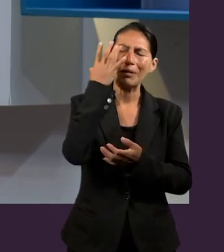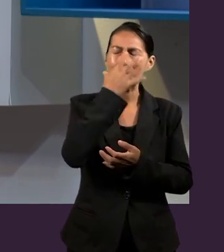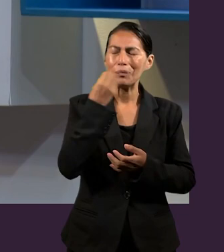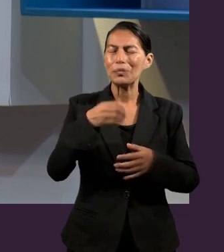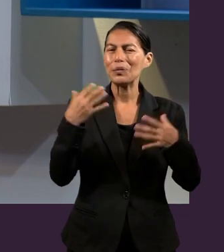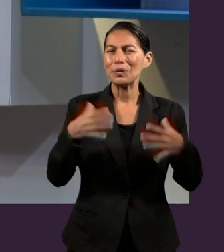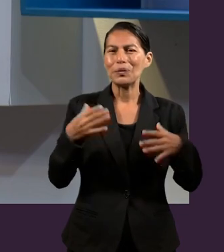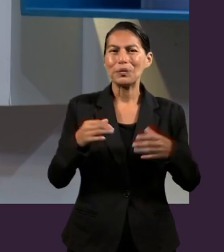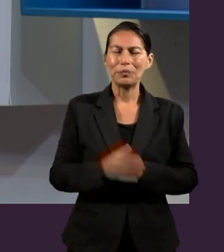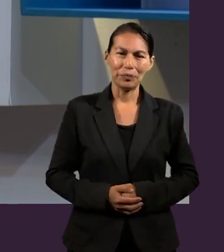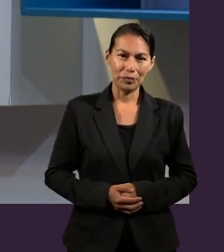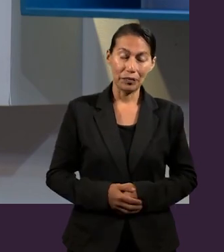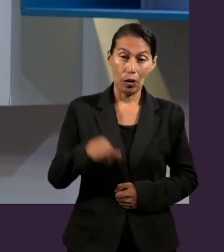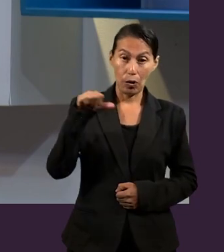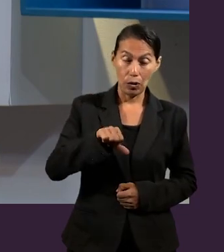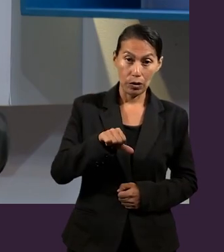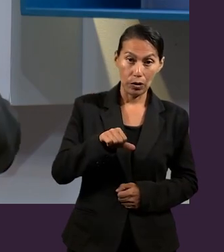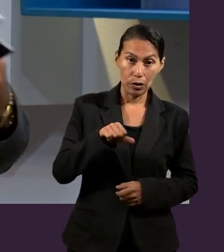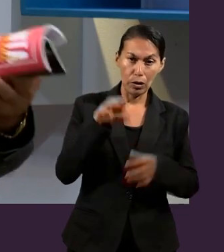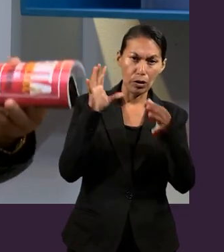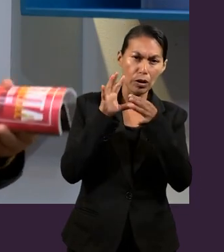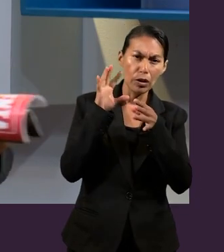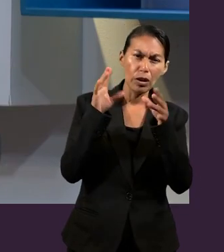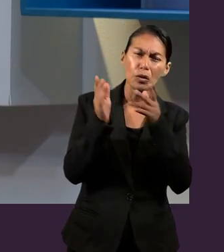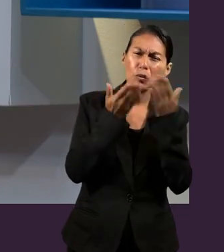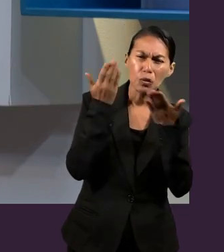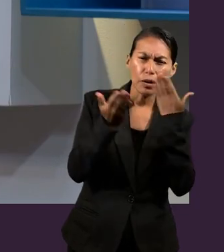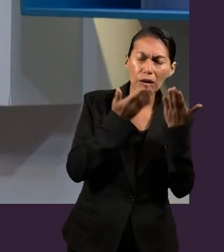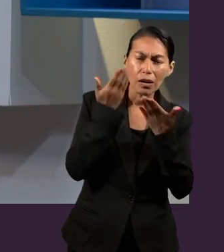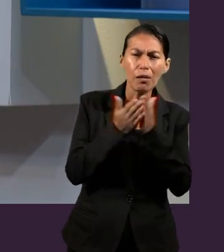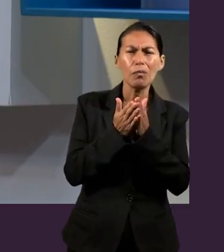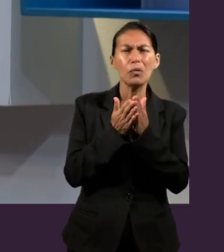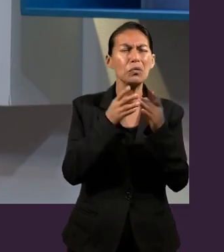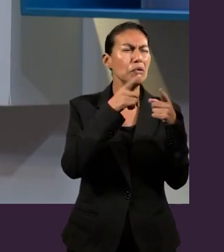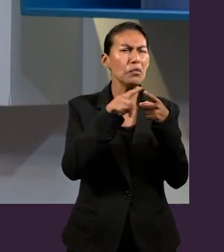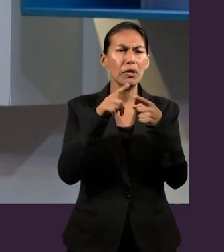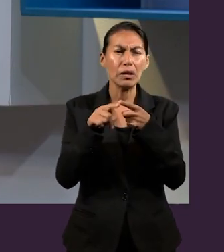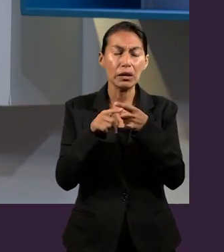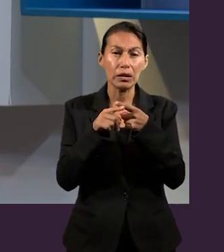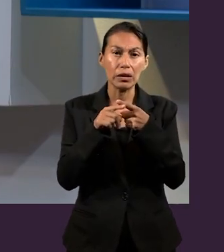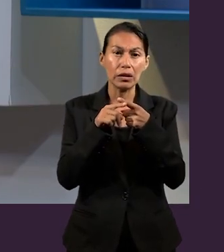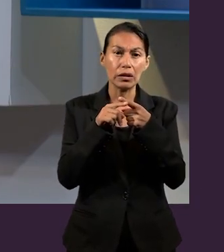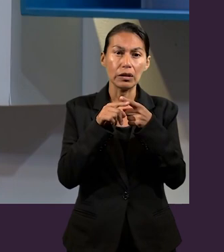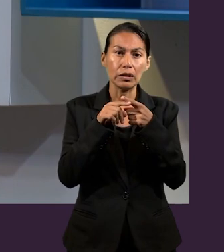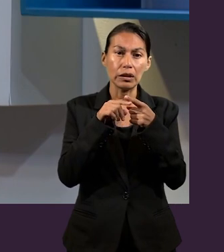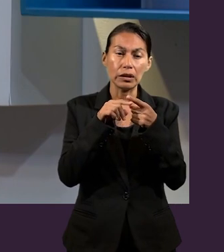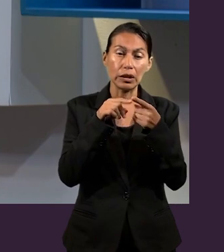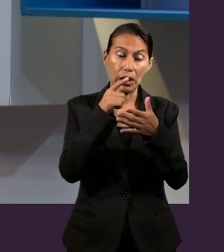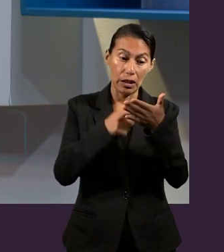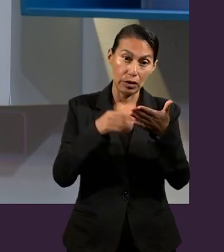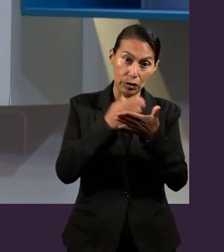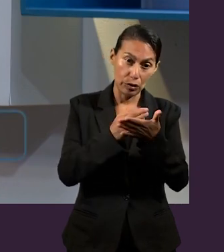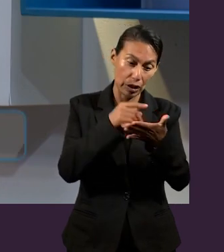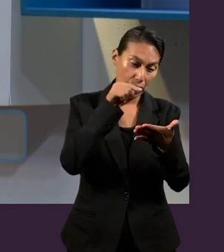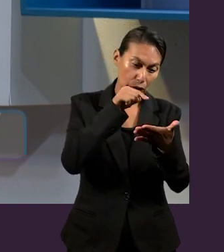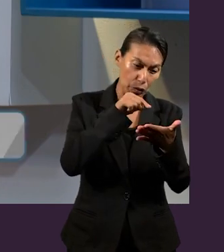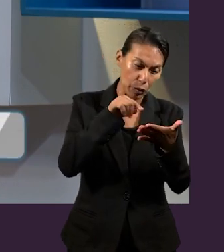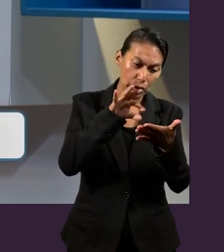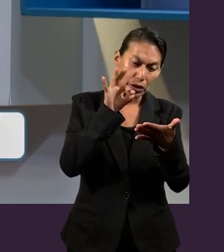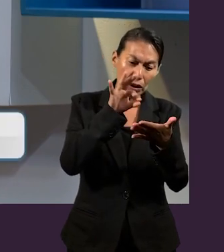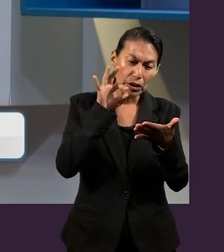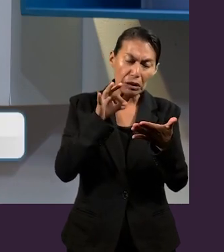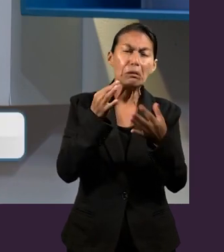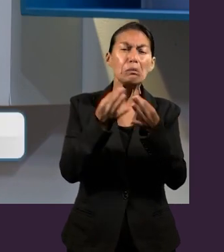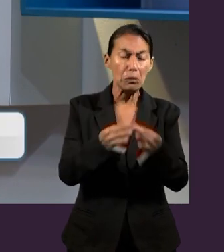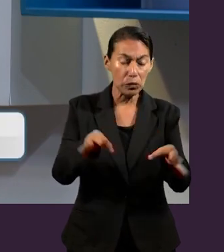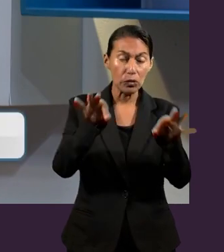Dios. Hoy analizaremos, comentaremos algunos aspectos muy importantes que la lección